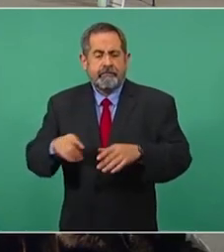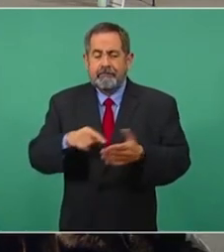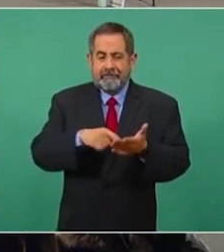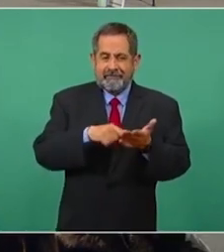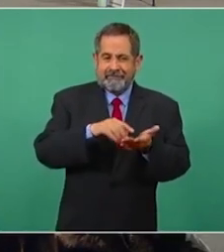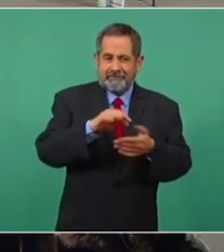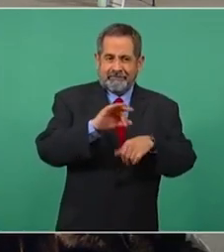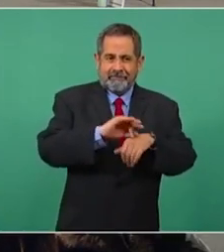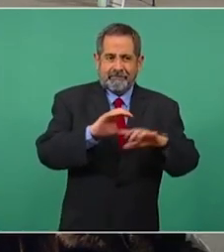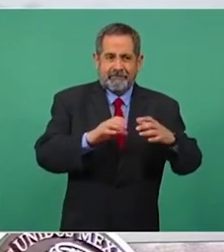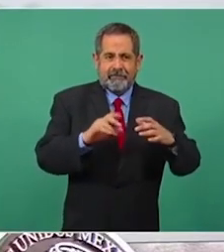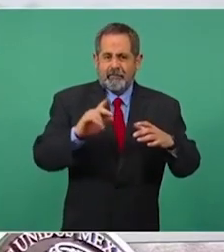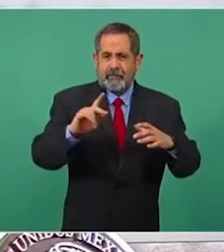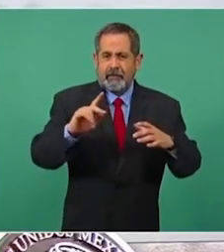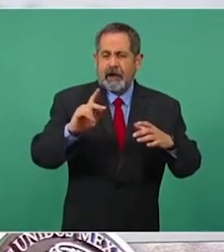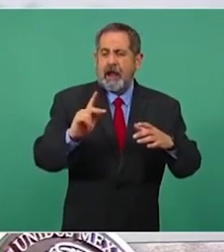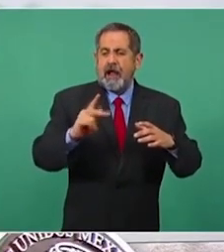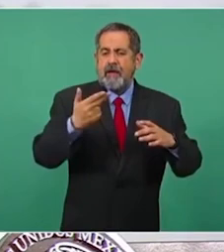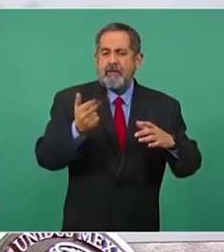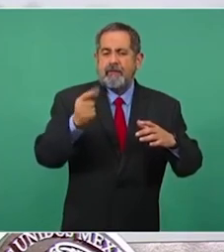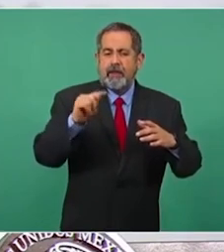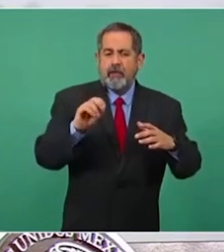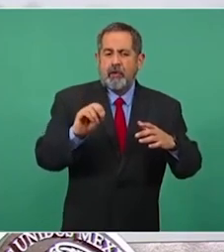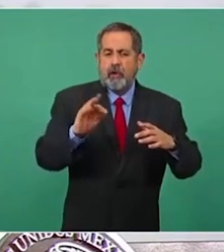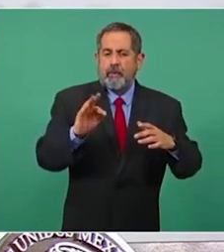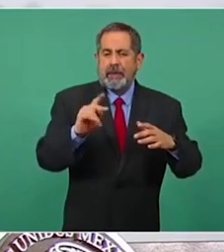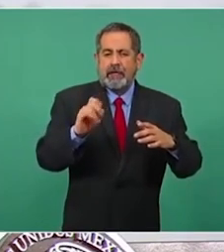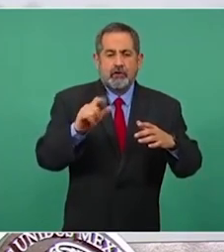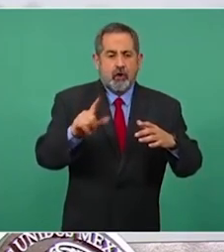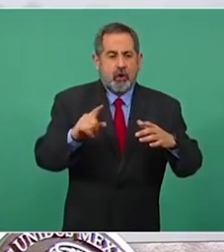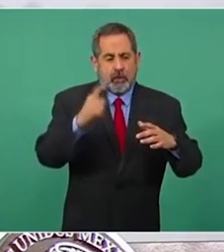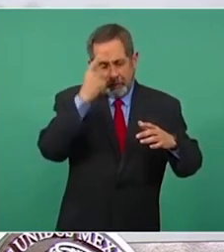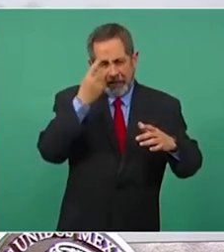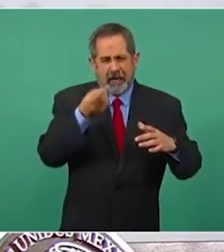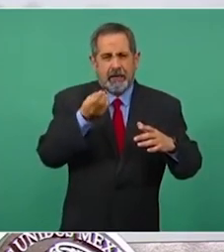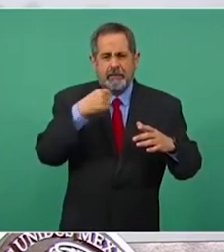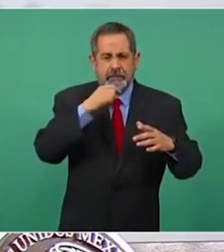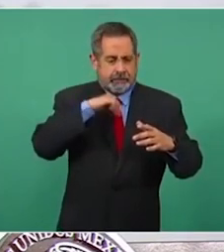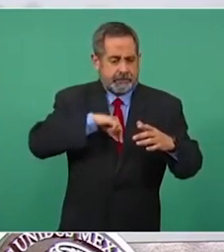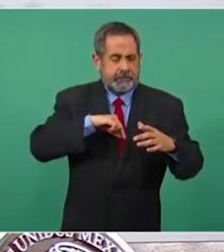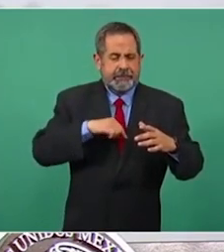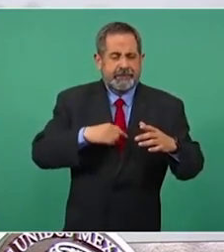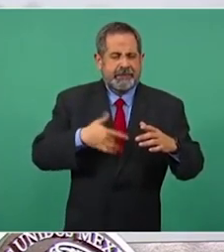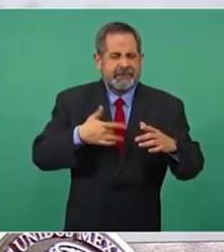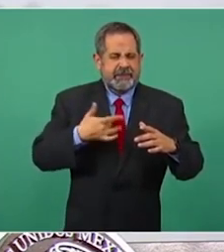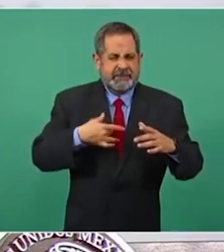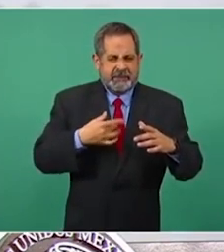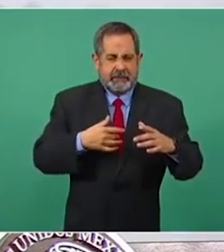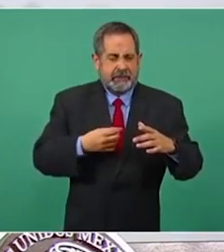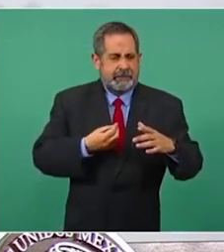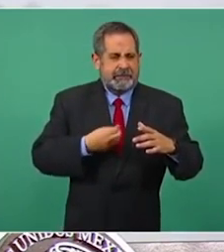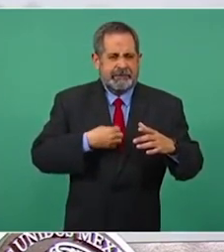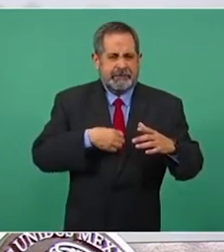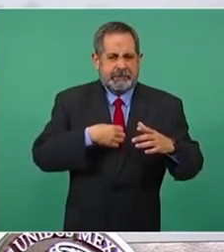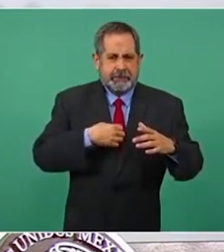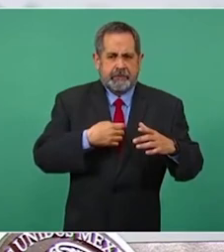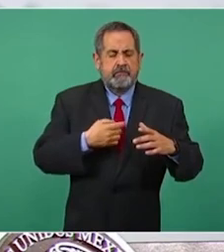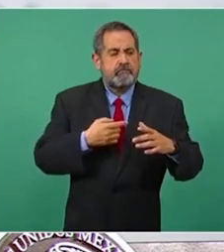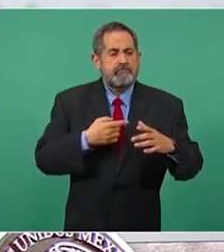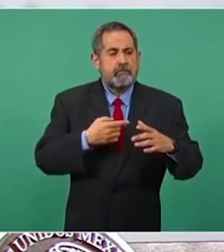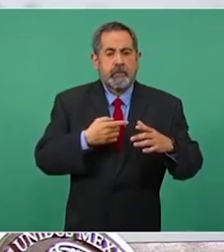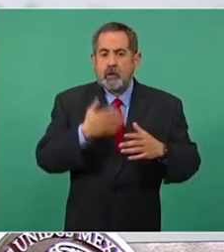llamado Pantoparasol, utilizado para el reflujo, carece de licencia sanitaria y aviso de